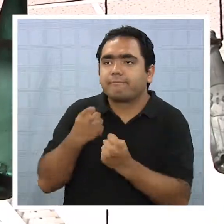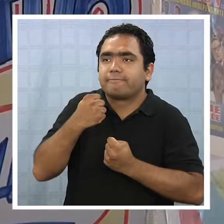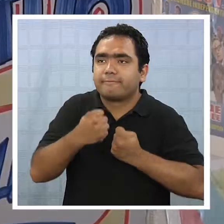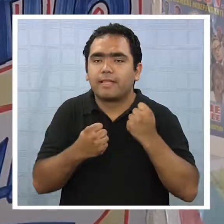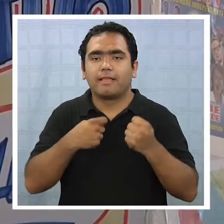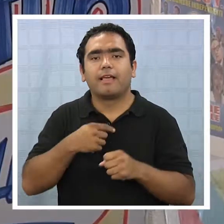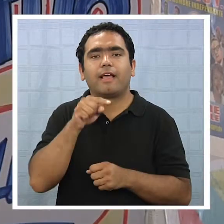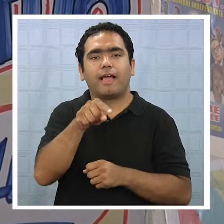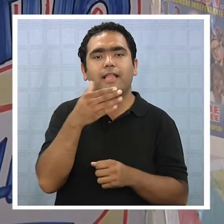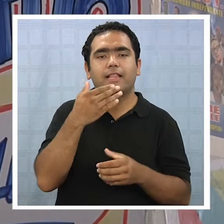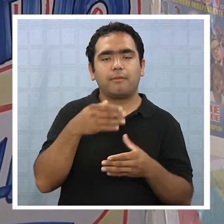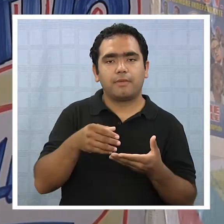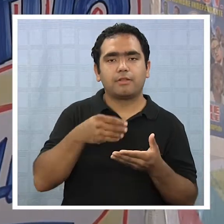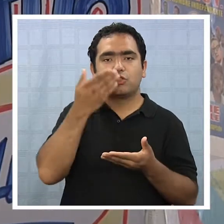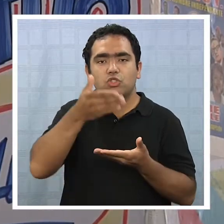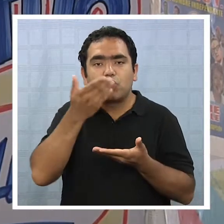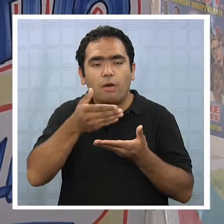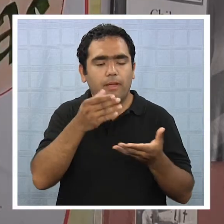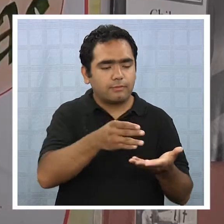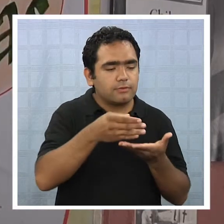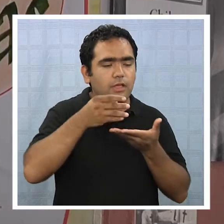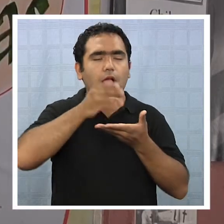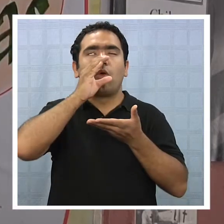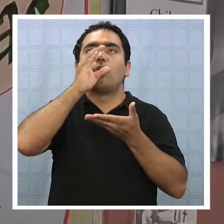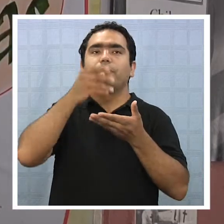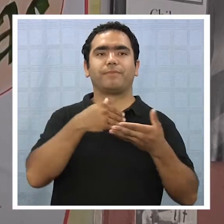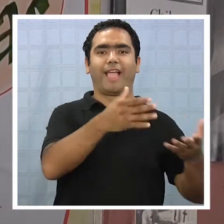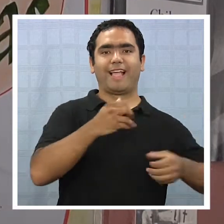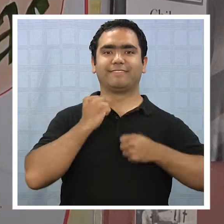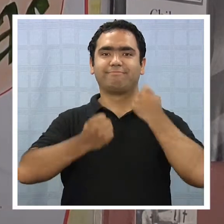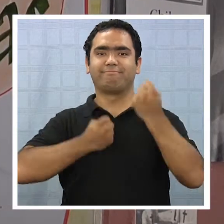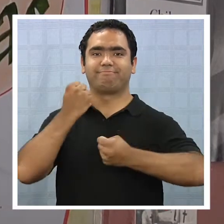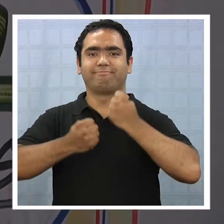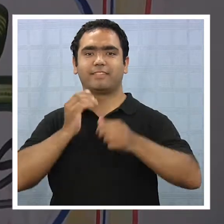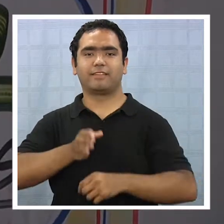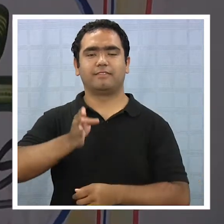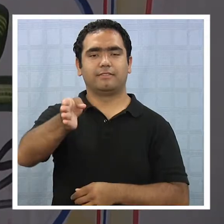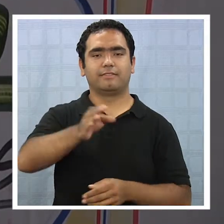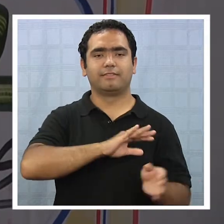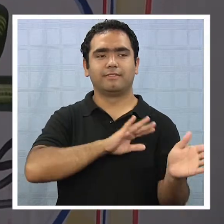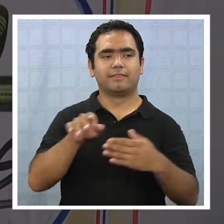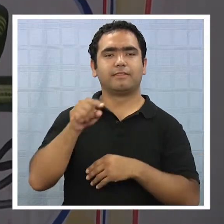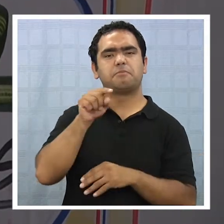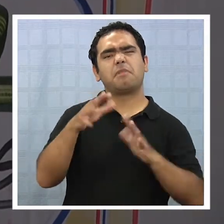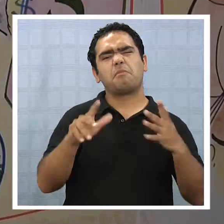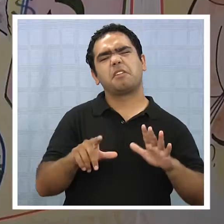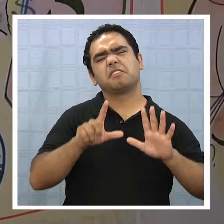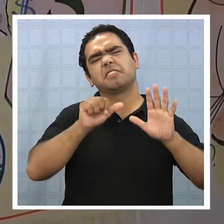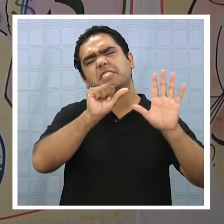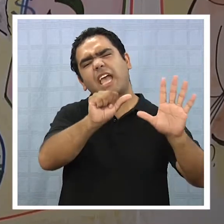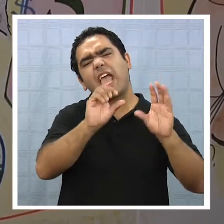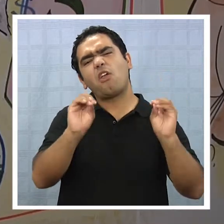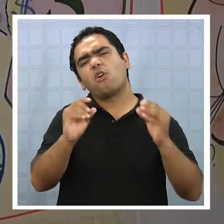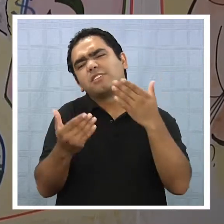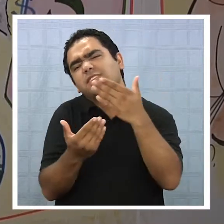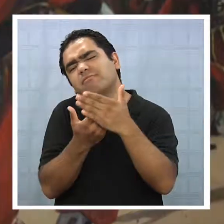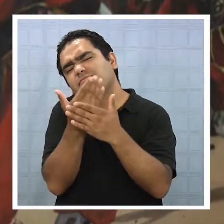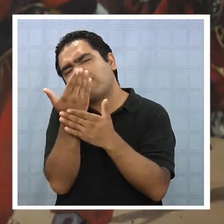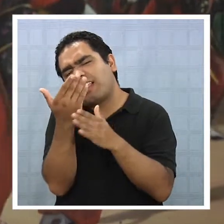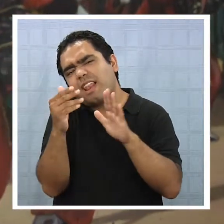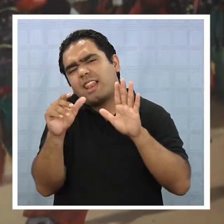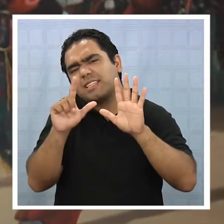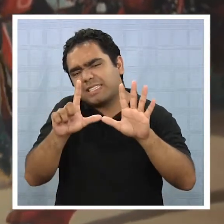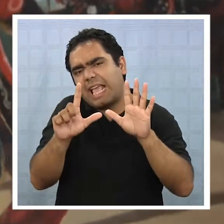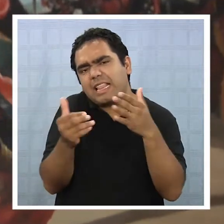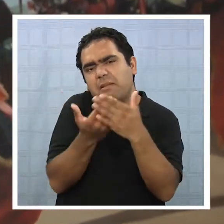vamos a tener su consomé para que se repongan y sigamos la fiestoca. Vamos a estar yo creo 6, 7 de la mañana más o menos, vamos a estar hasta